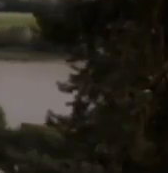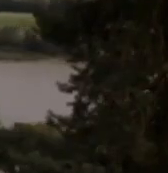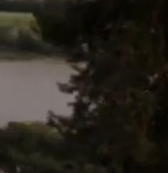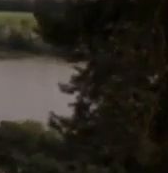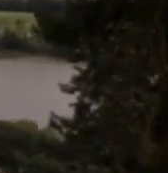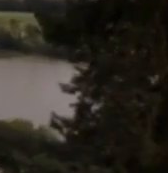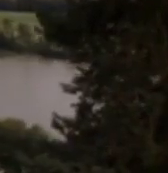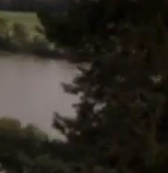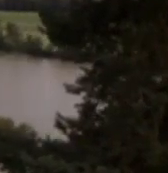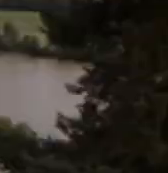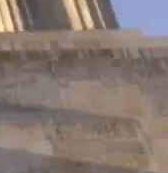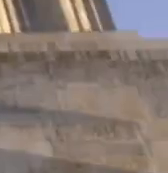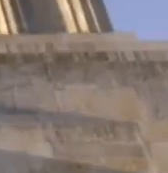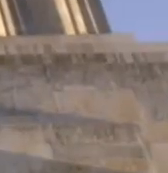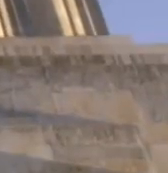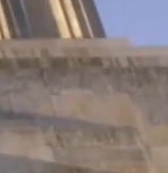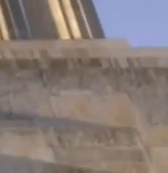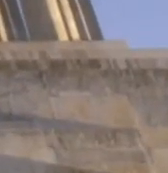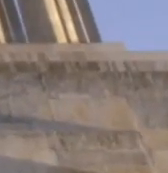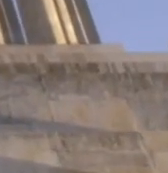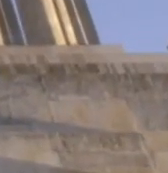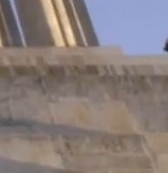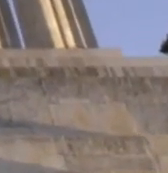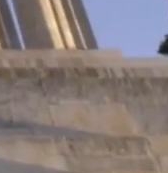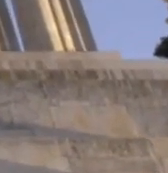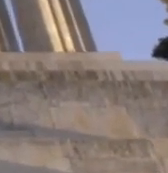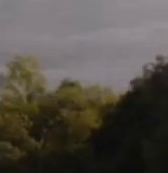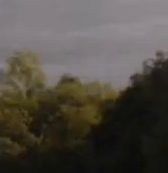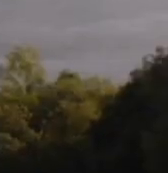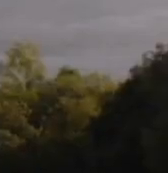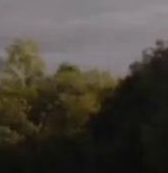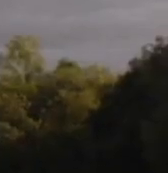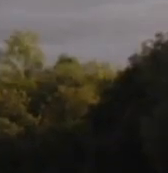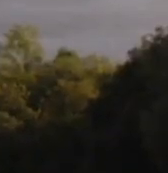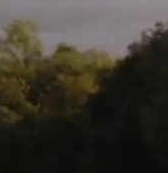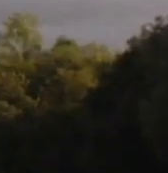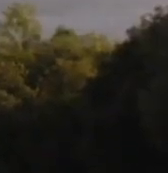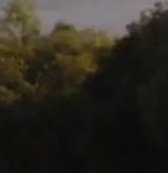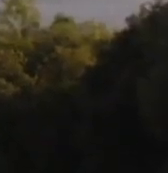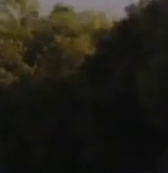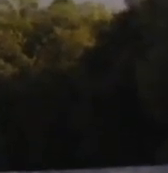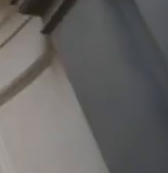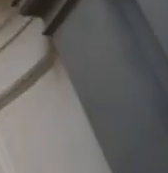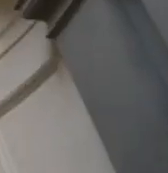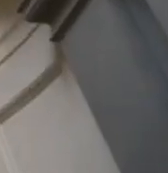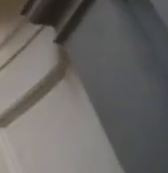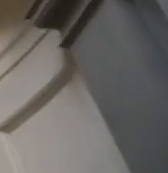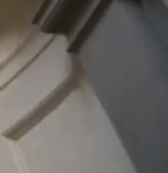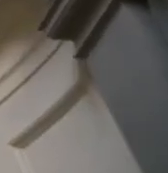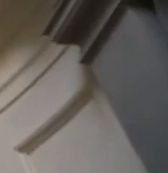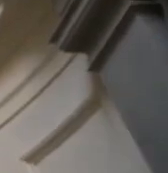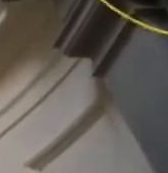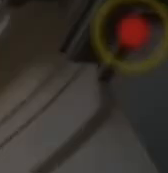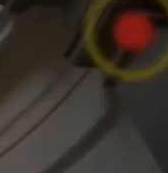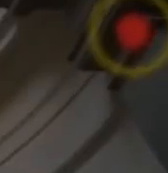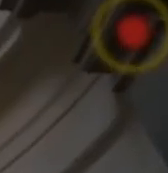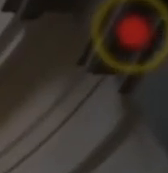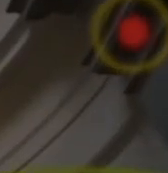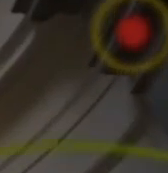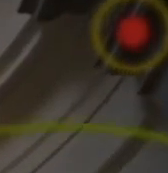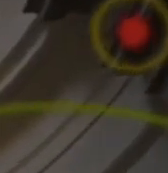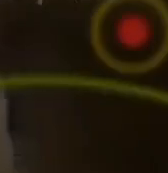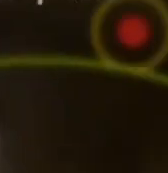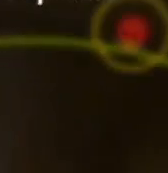valientes que por todo lo que consiguieron se han convertido en mi inspiración Valentía nuevo capítulo